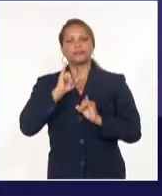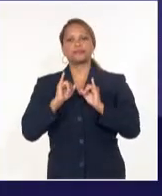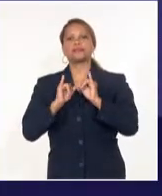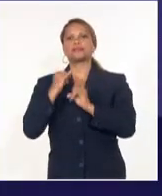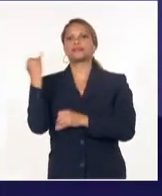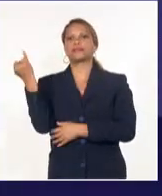recorrido más allá de la frontera.